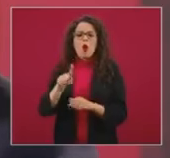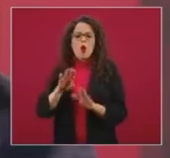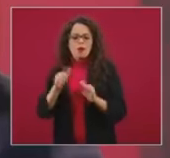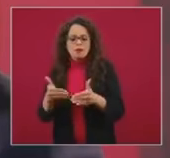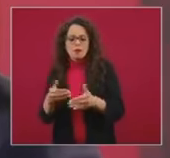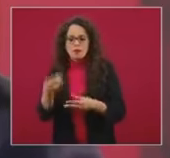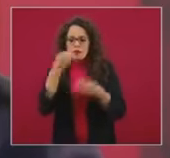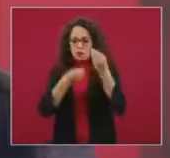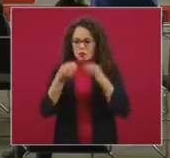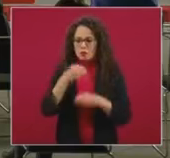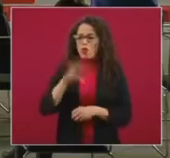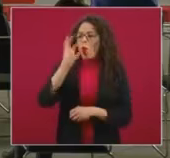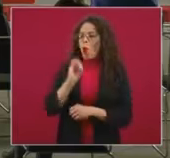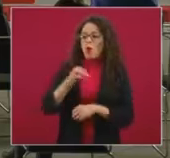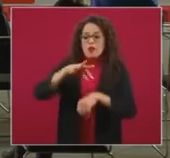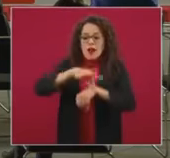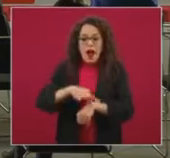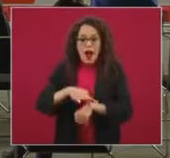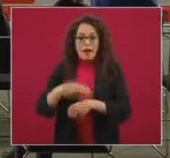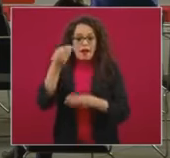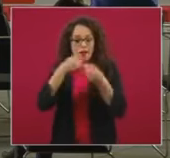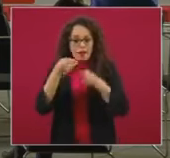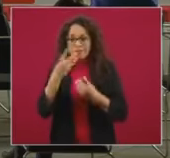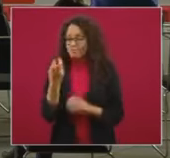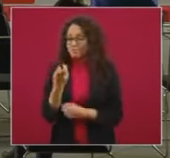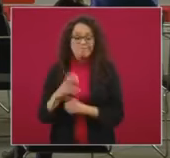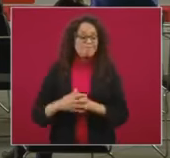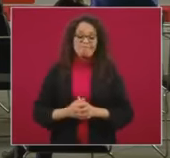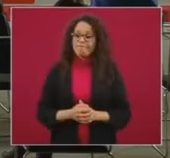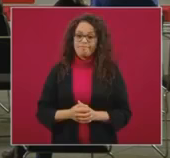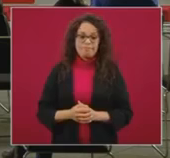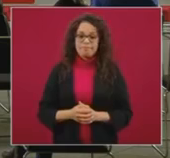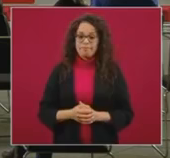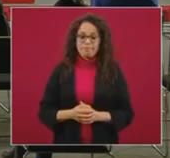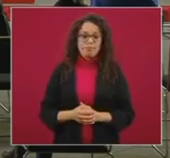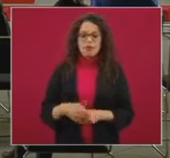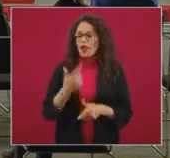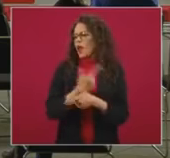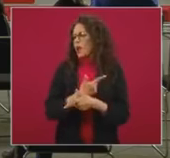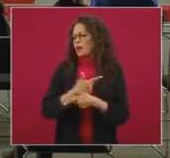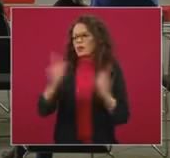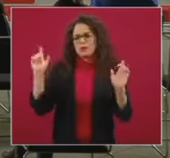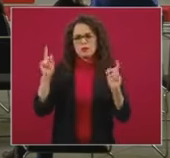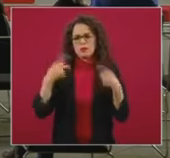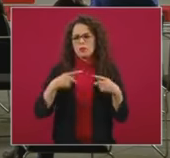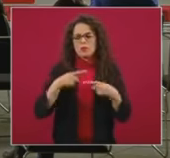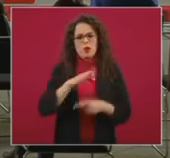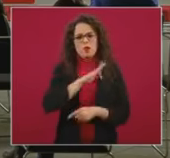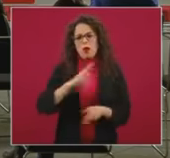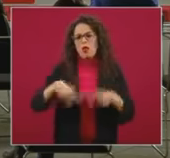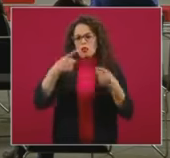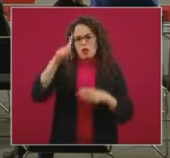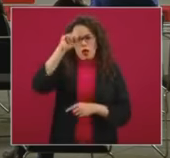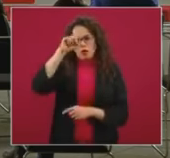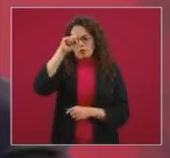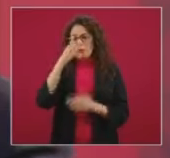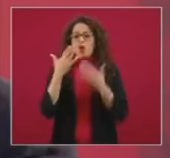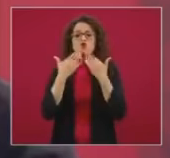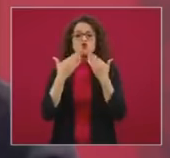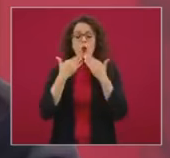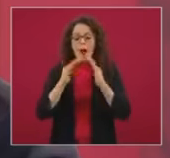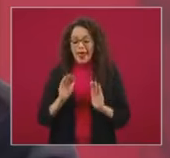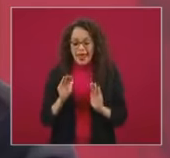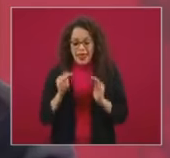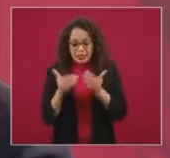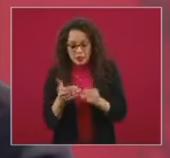carne no eso cualquier persona puede tener una recomendación general de ello no hay nada específico para COVID ni para